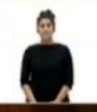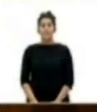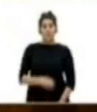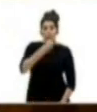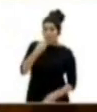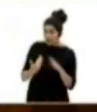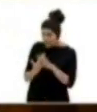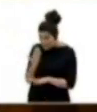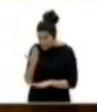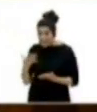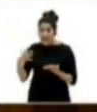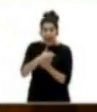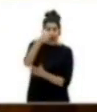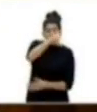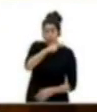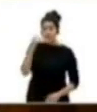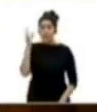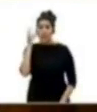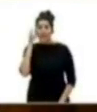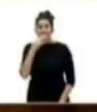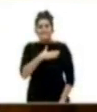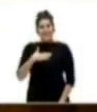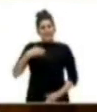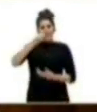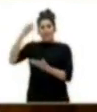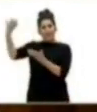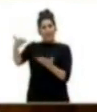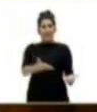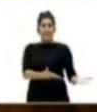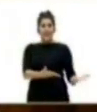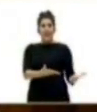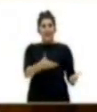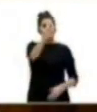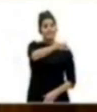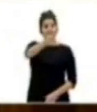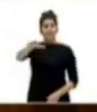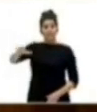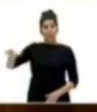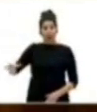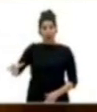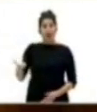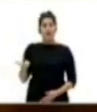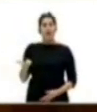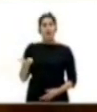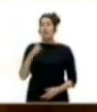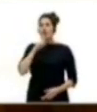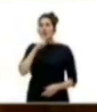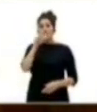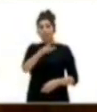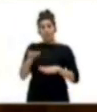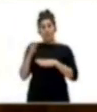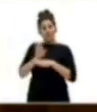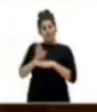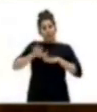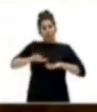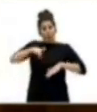Muy buenos días a todas y a todos. Quiero dar la bienvenida a la ciudadanía que a través de sus representantes hoy